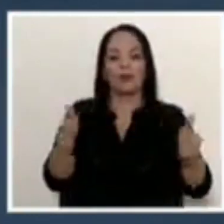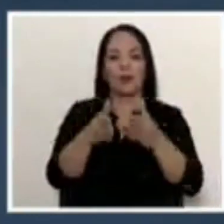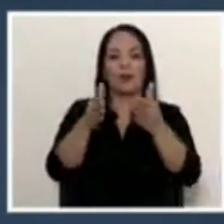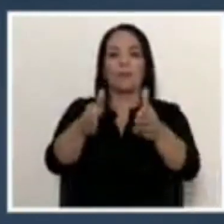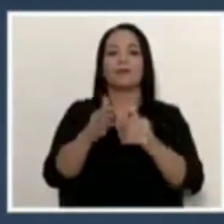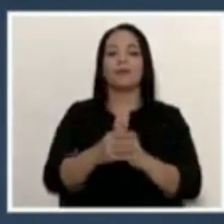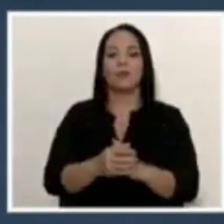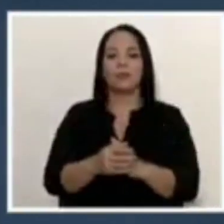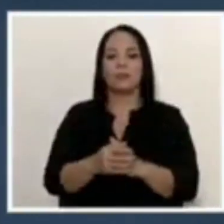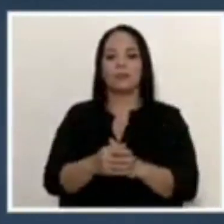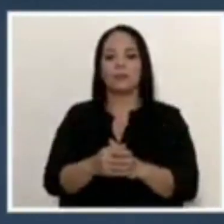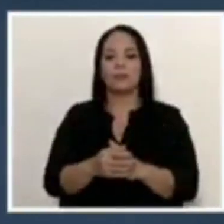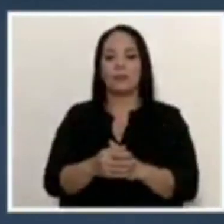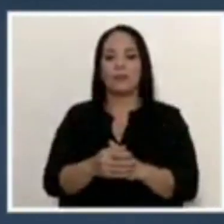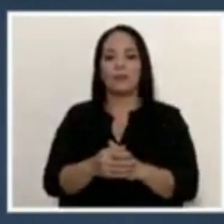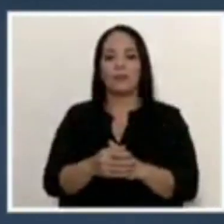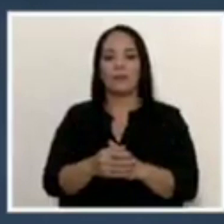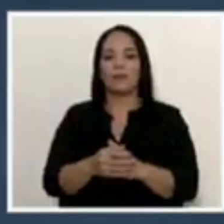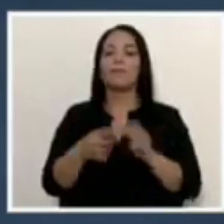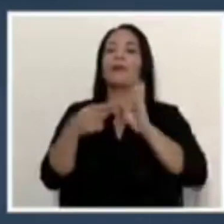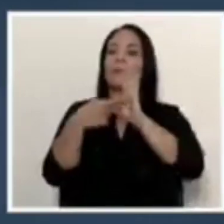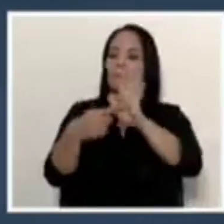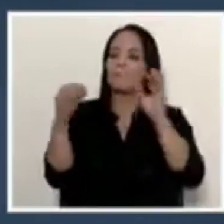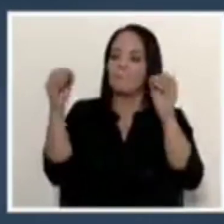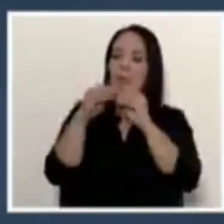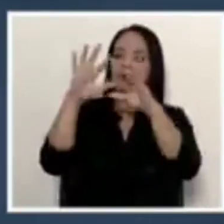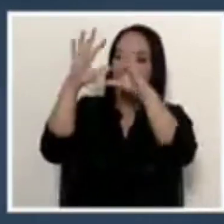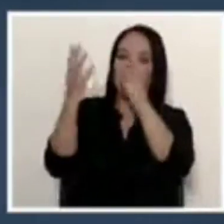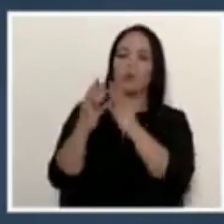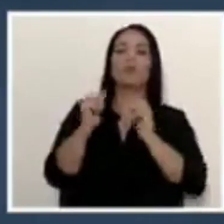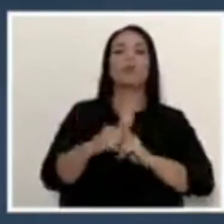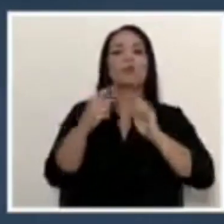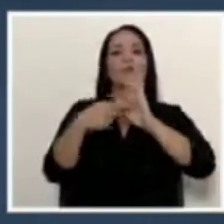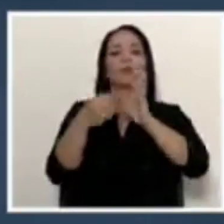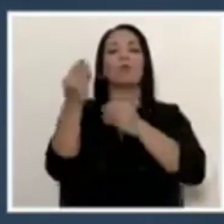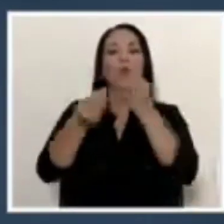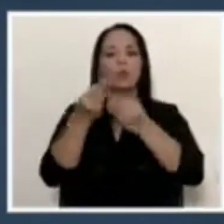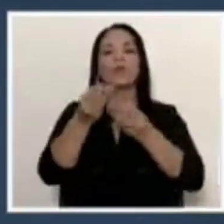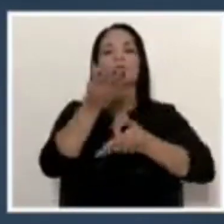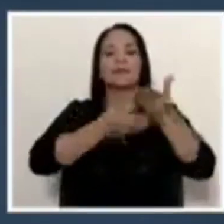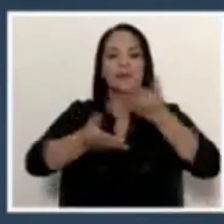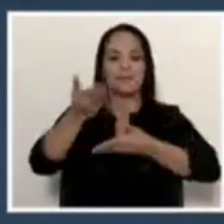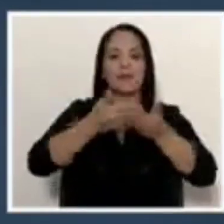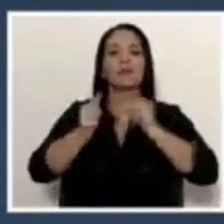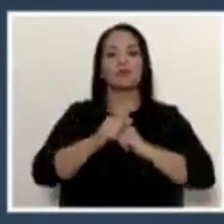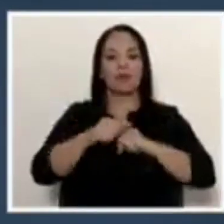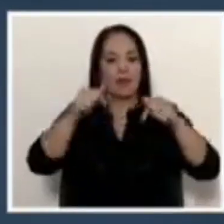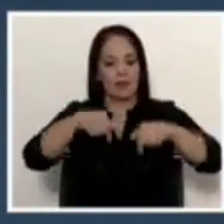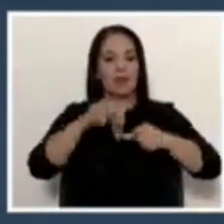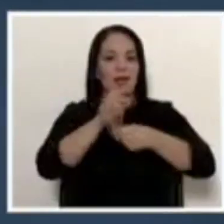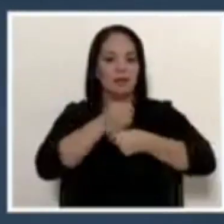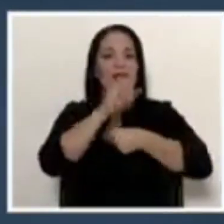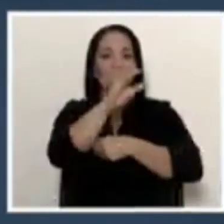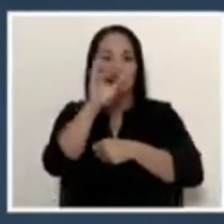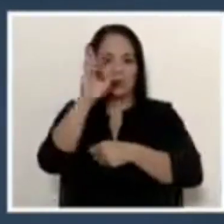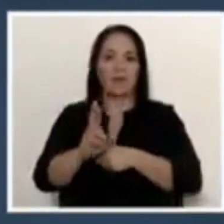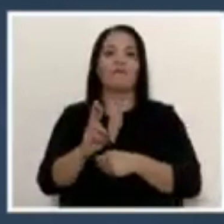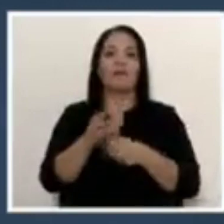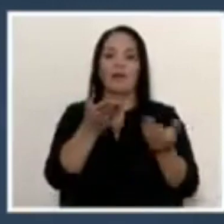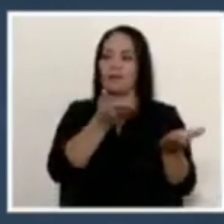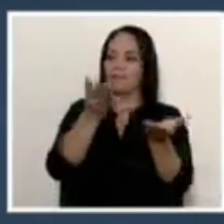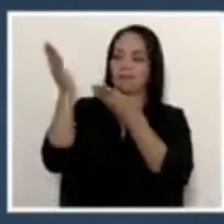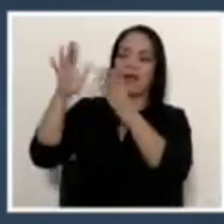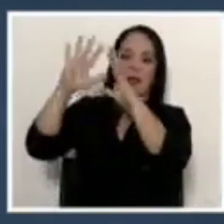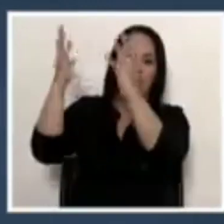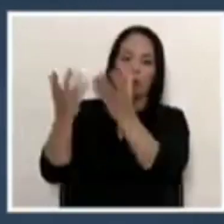para proyectarnos todavía más, proyectar los productos y los servicios que producimos, que salen de Costa Rica hacia el mundo.